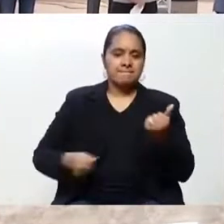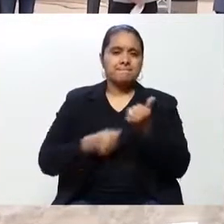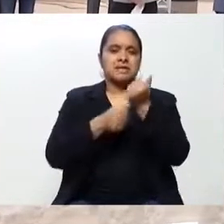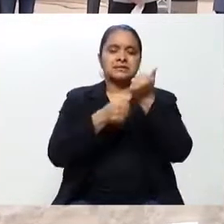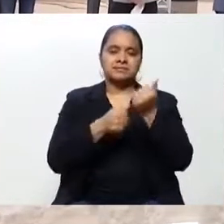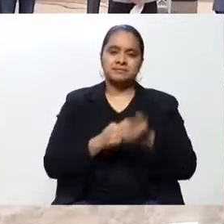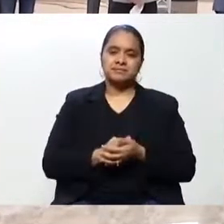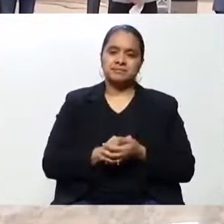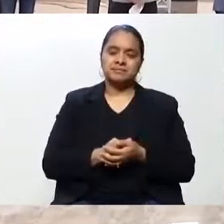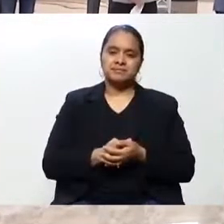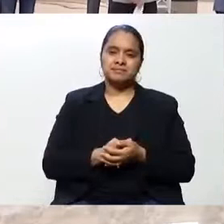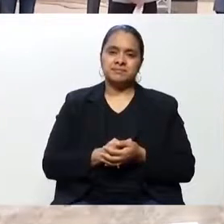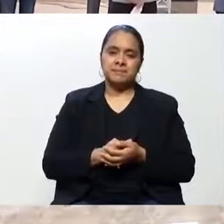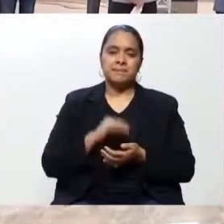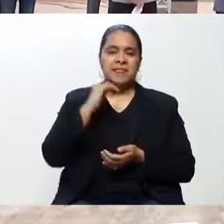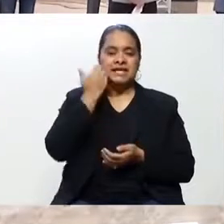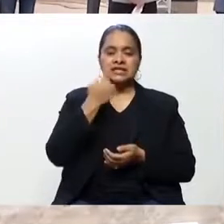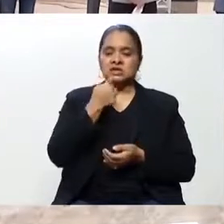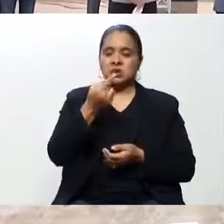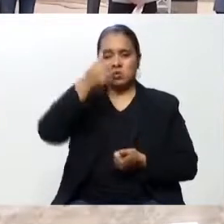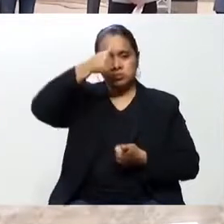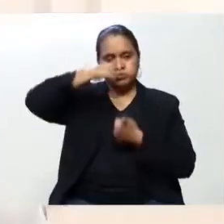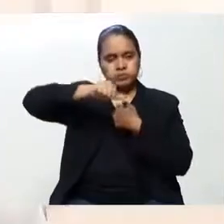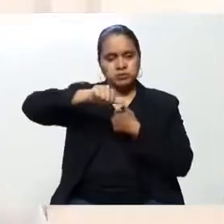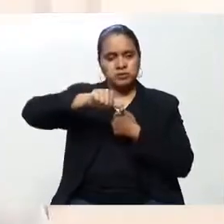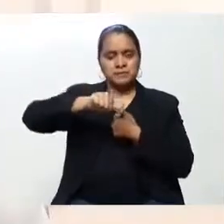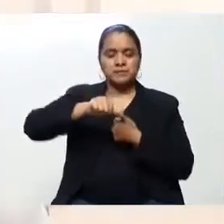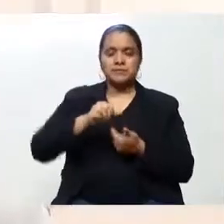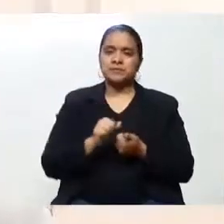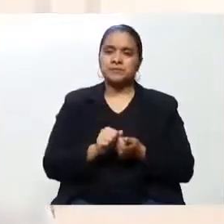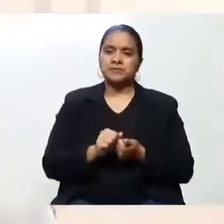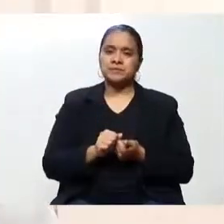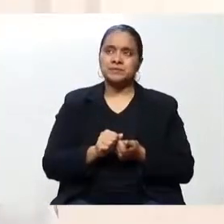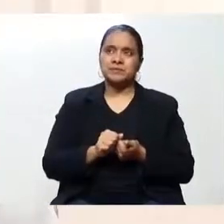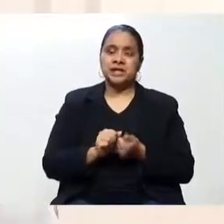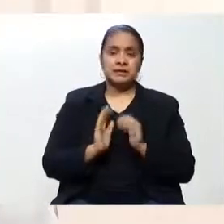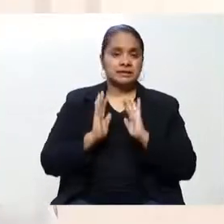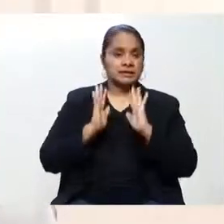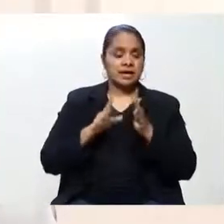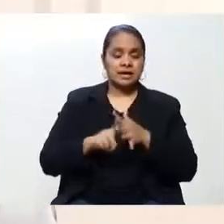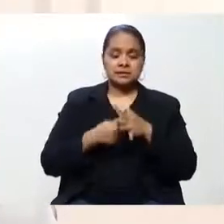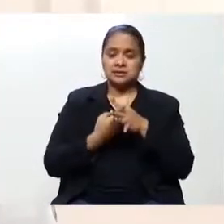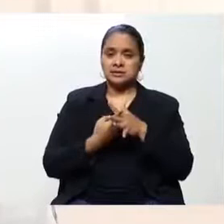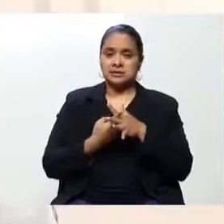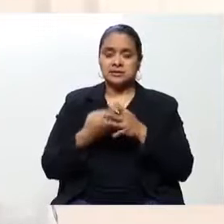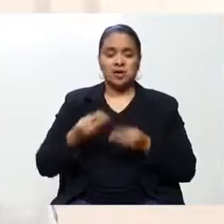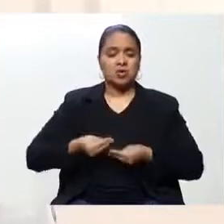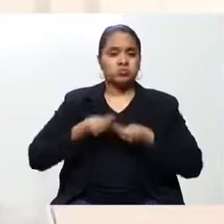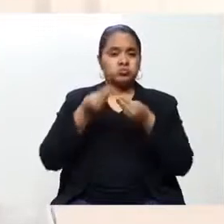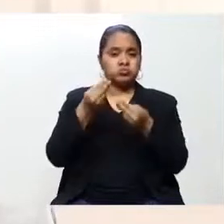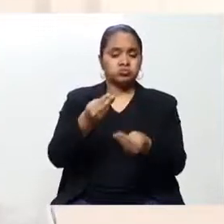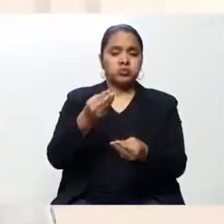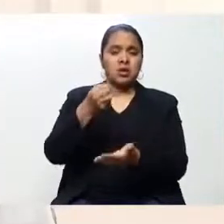Quiero también recordarles que adicional a esto, ya comenzamos a entregar alimentos